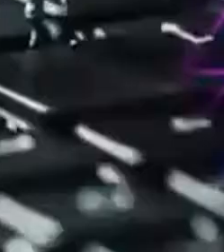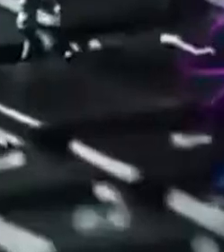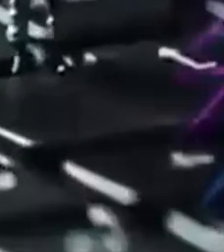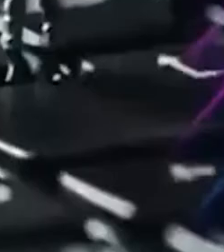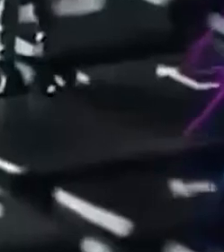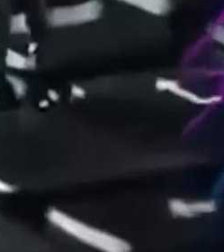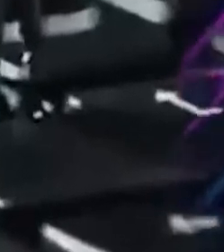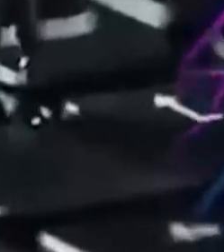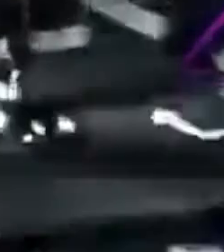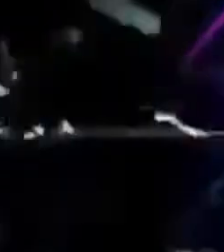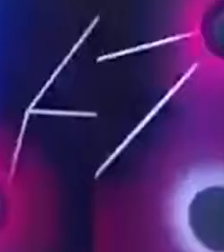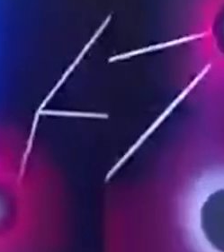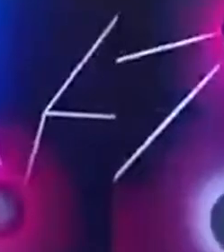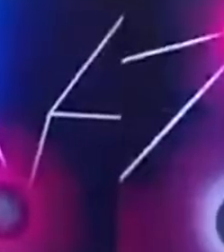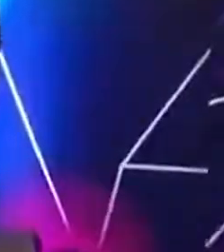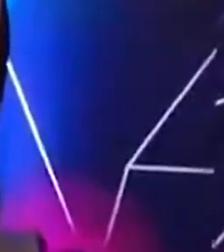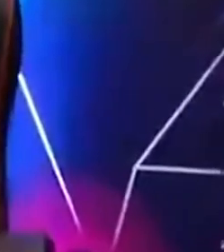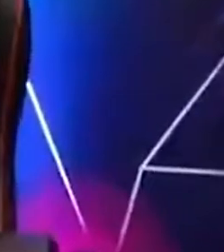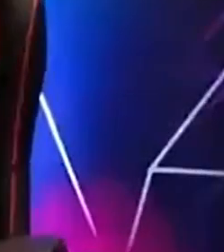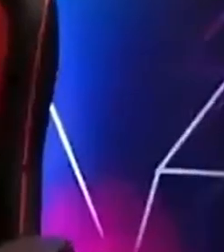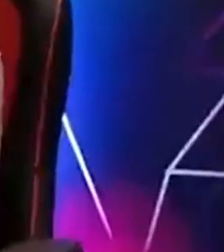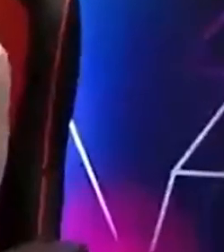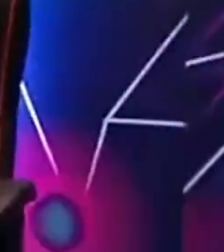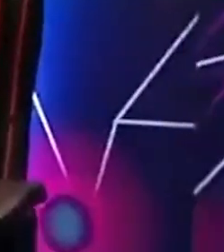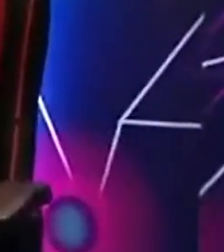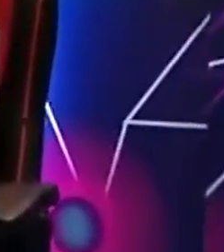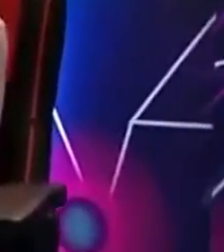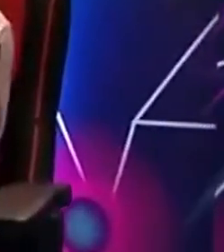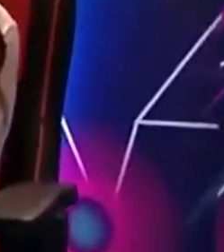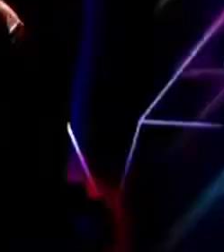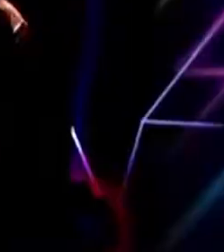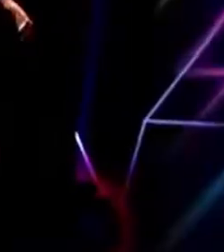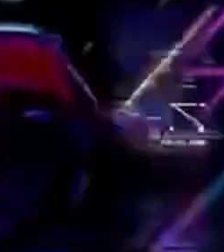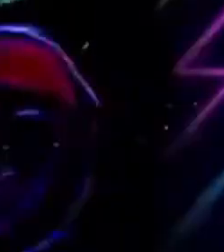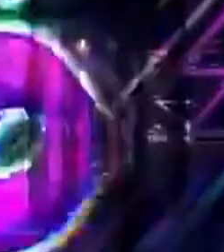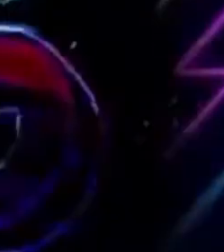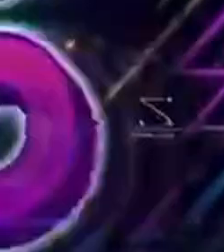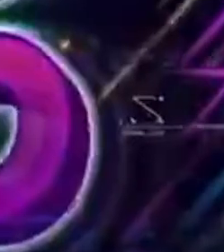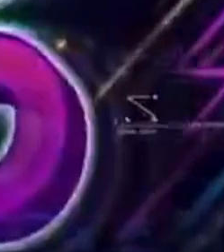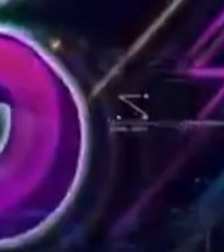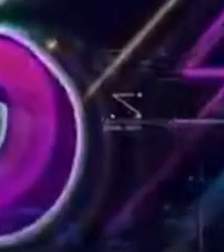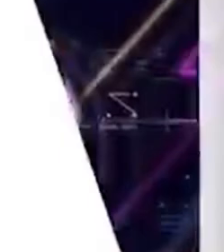ciberinteligencia Te lo contamos todo en un nuevo especial de Todo Tecnico